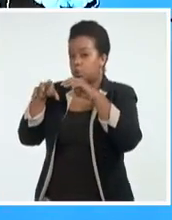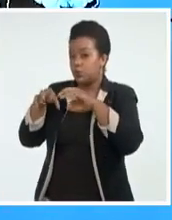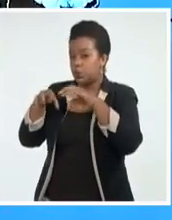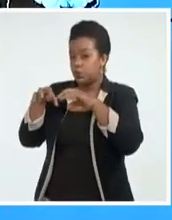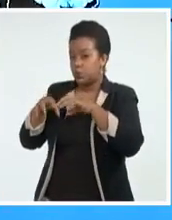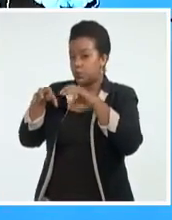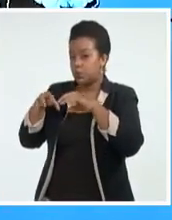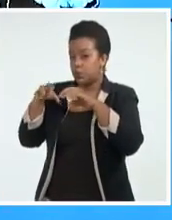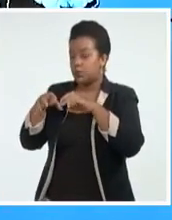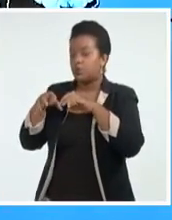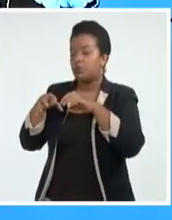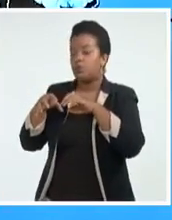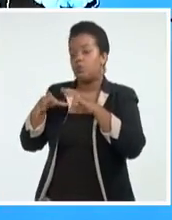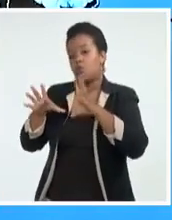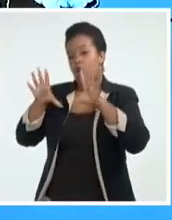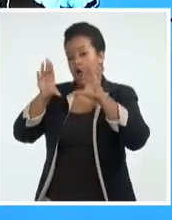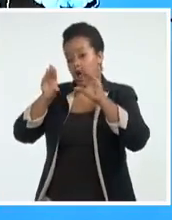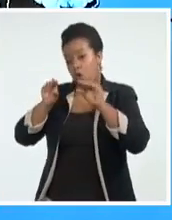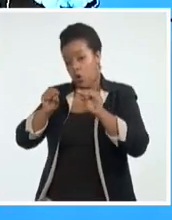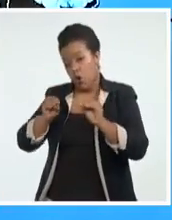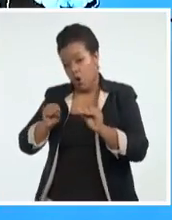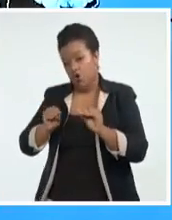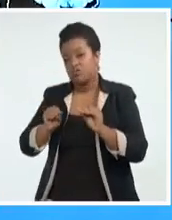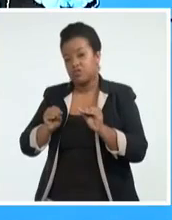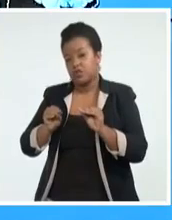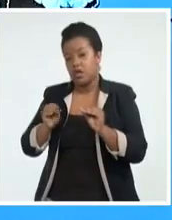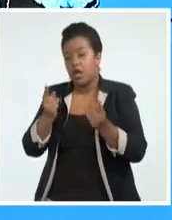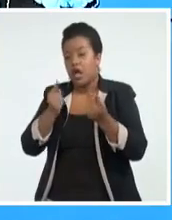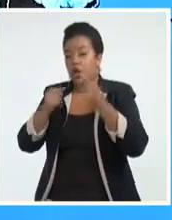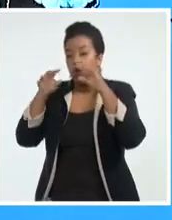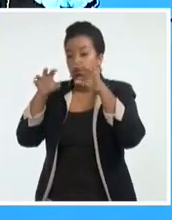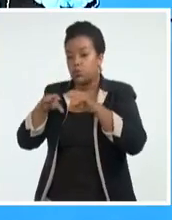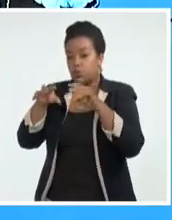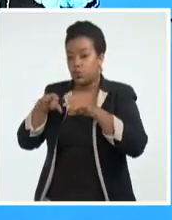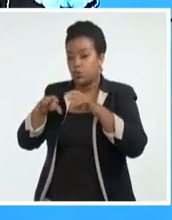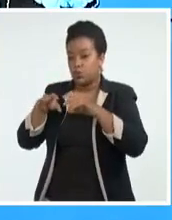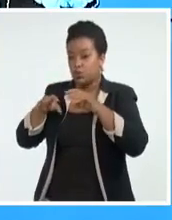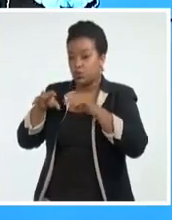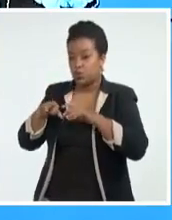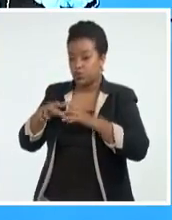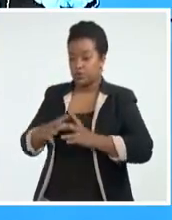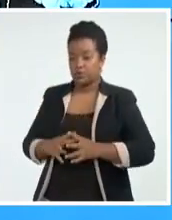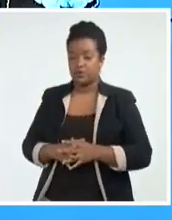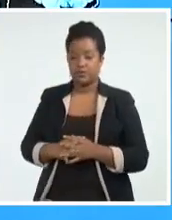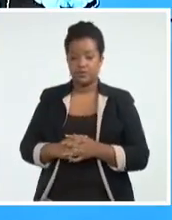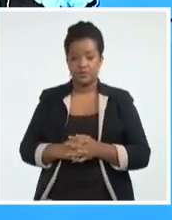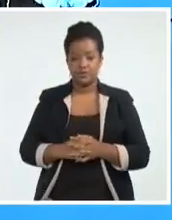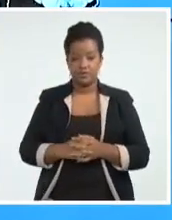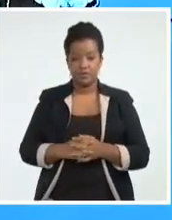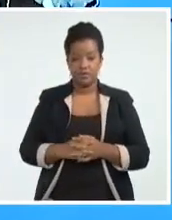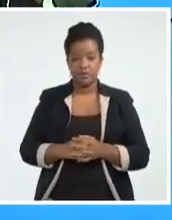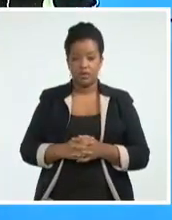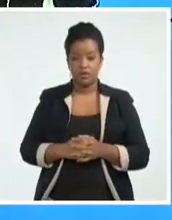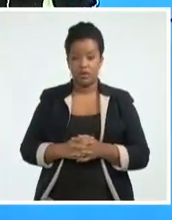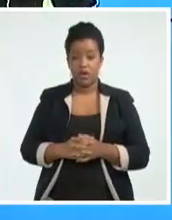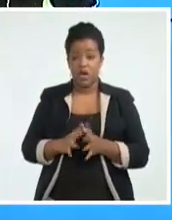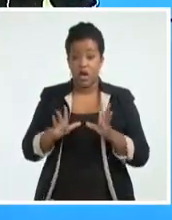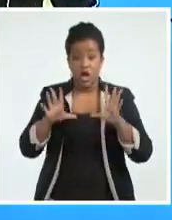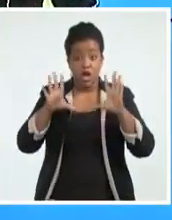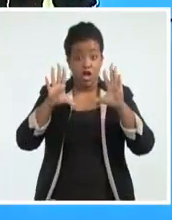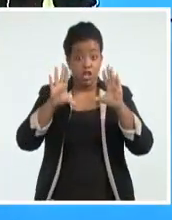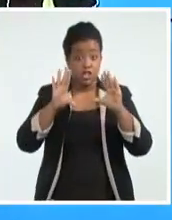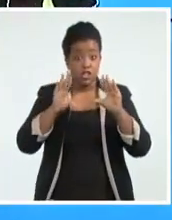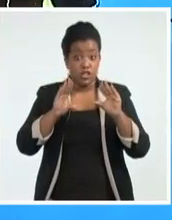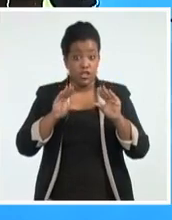hasta la noche cerca pudieran ser más aislados hacia zonas de la costa norte de la mitad oriental. En la noche entonces